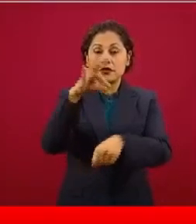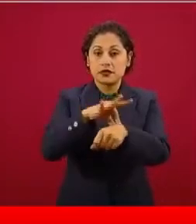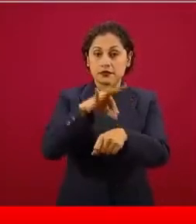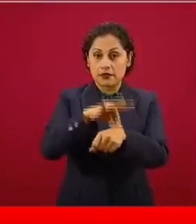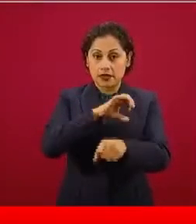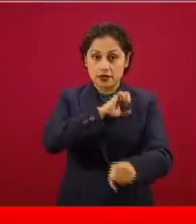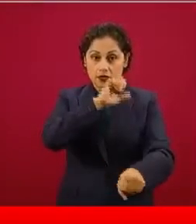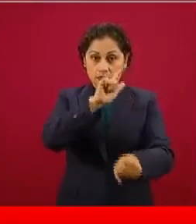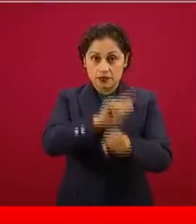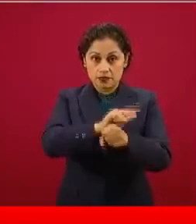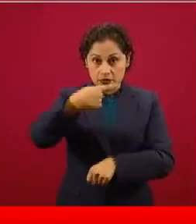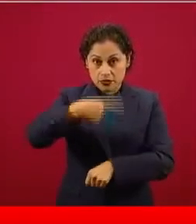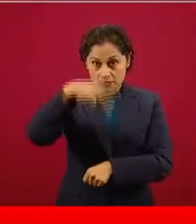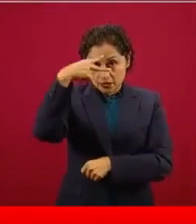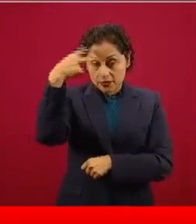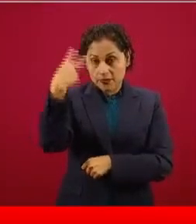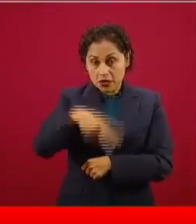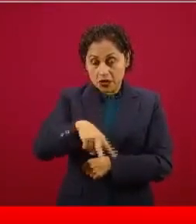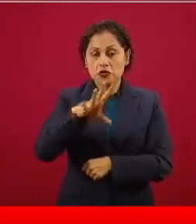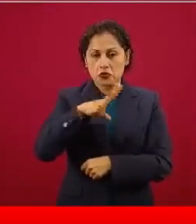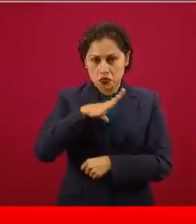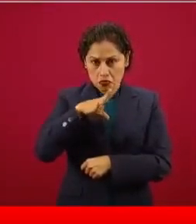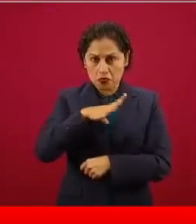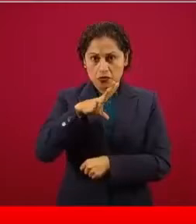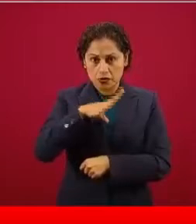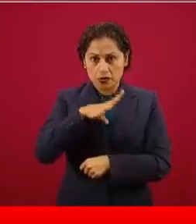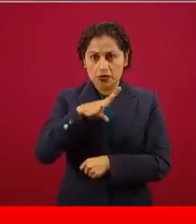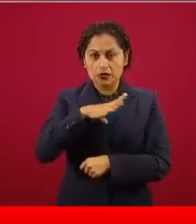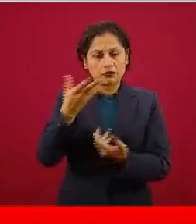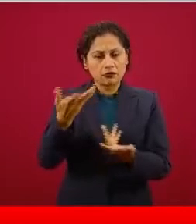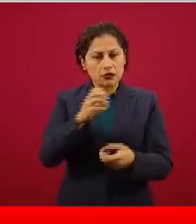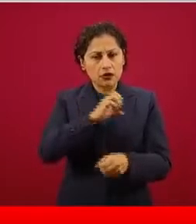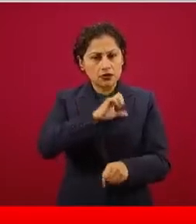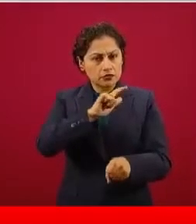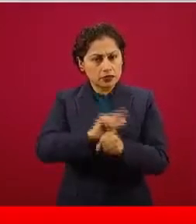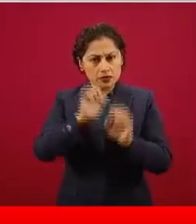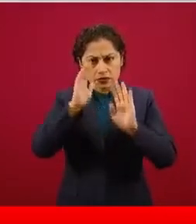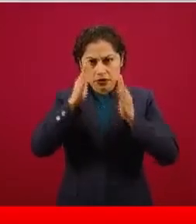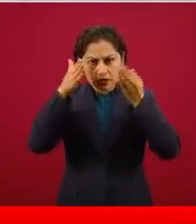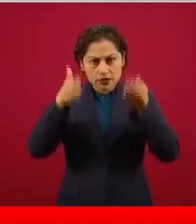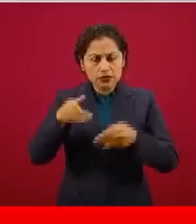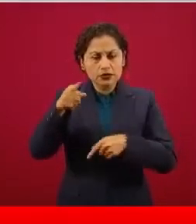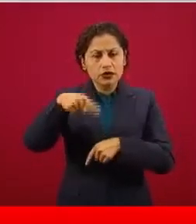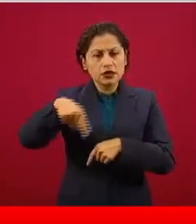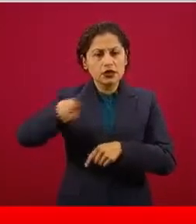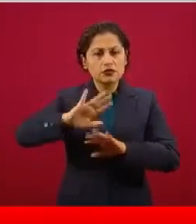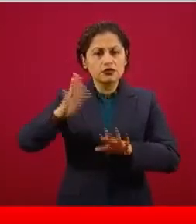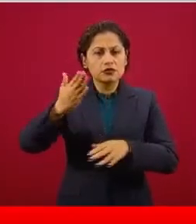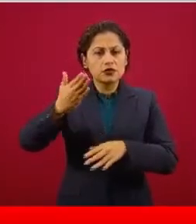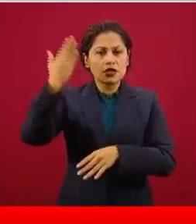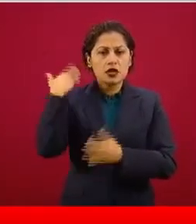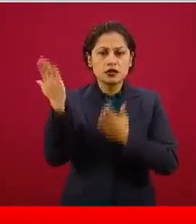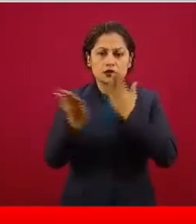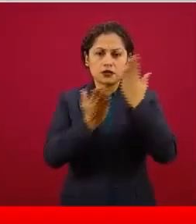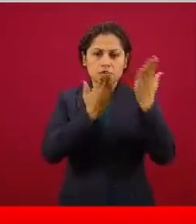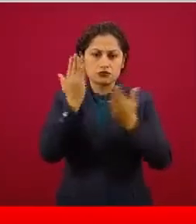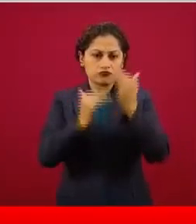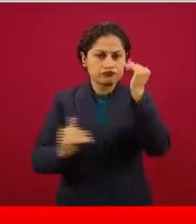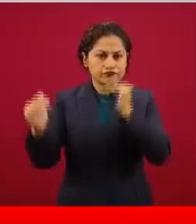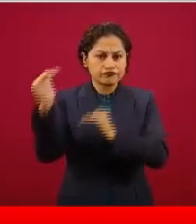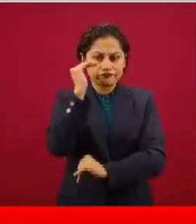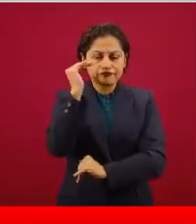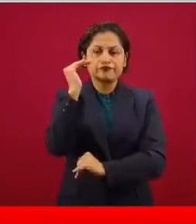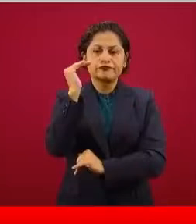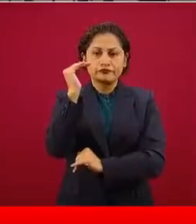en nuestro país. Estos médicos especialistas son médicos que están haciendo un estudio de alta especialidad o subespecialidad,